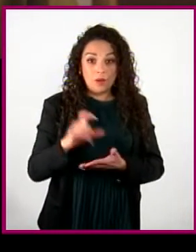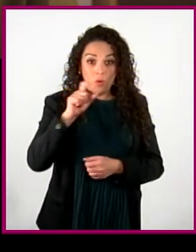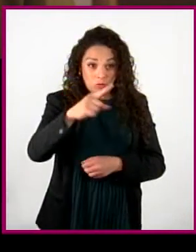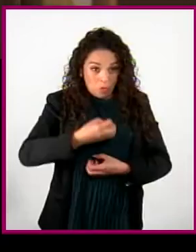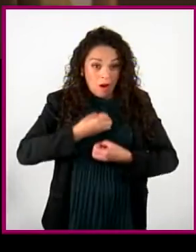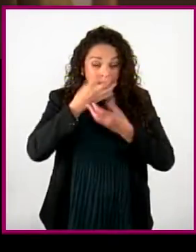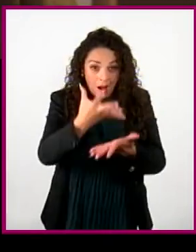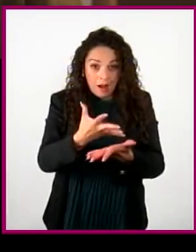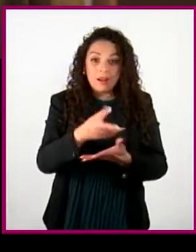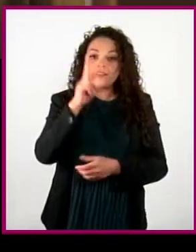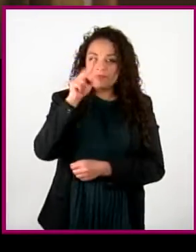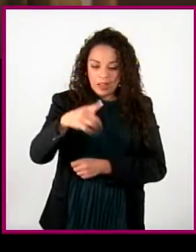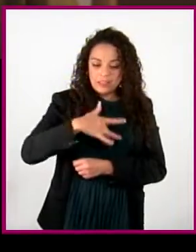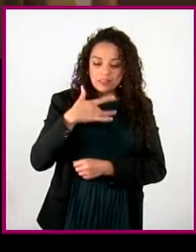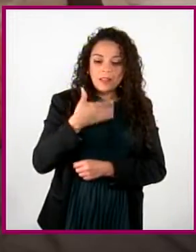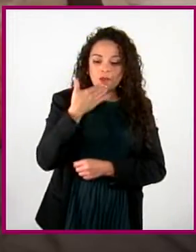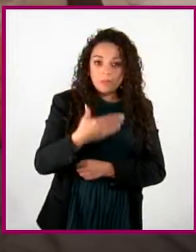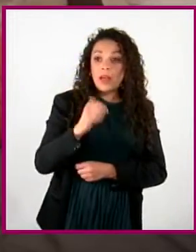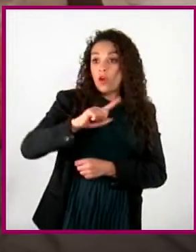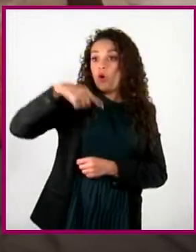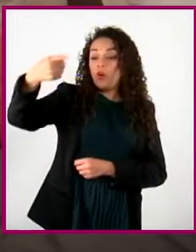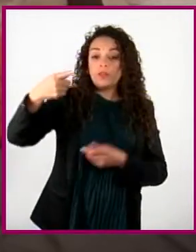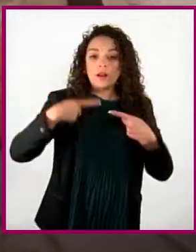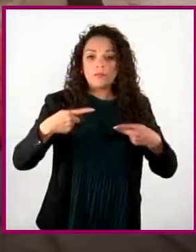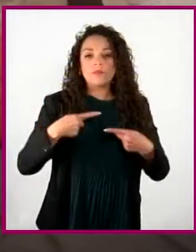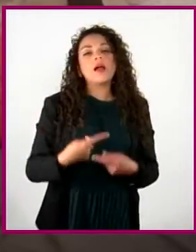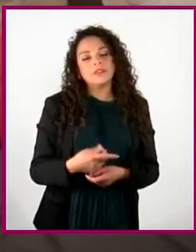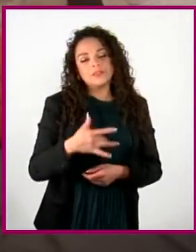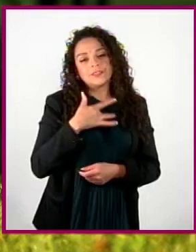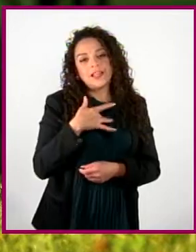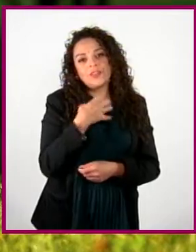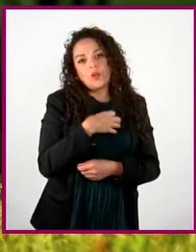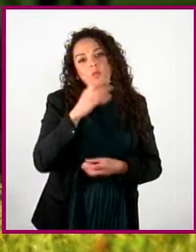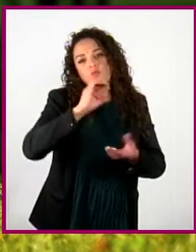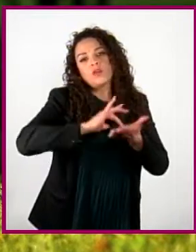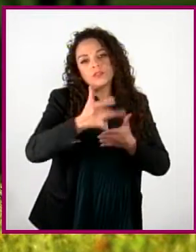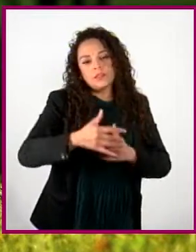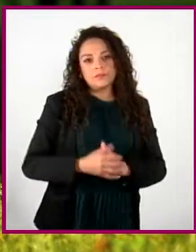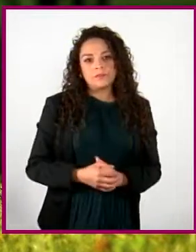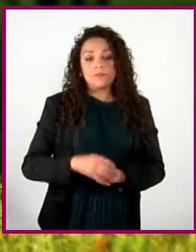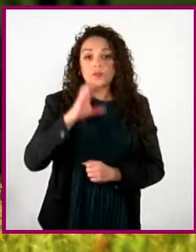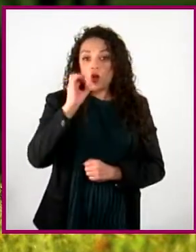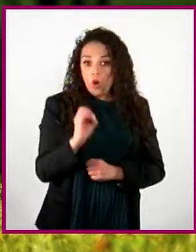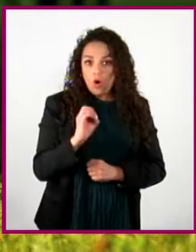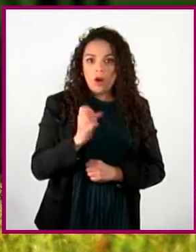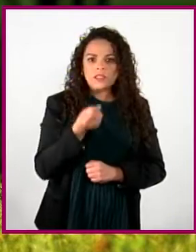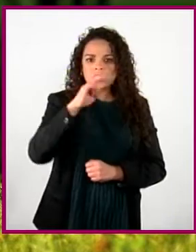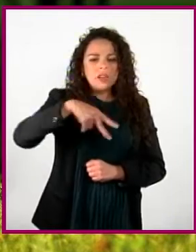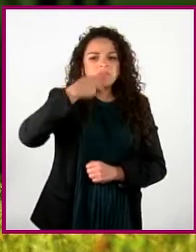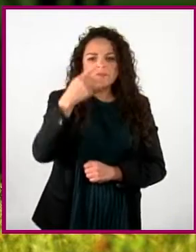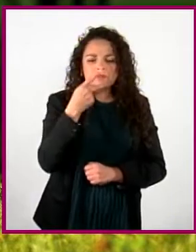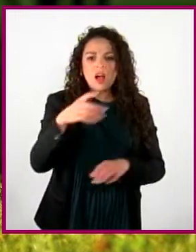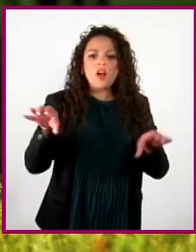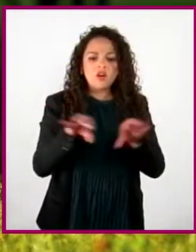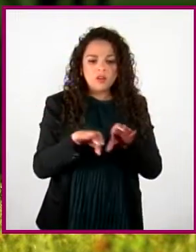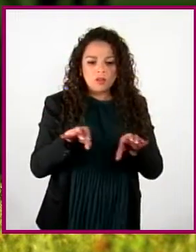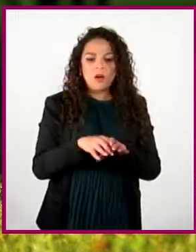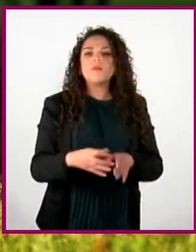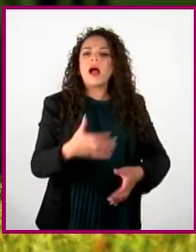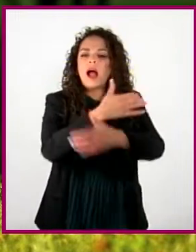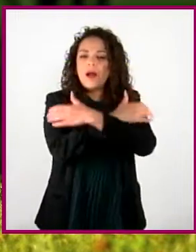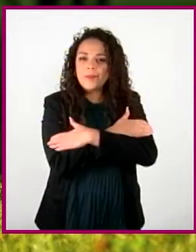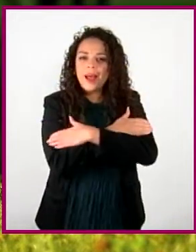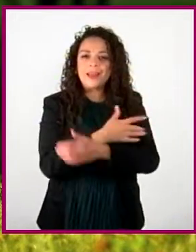la otra persona lo agradecerá. También intenta con el lenguaje no verbal. Un abrazo, una sonrisa, un guiño con el ojo.